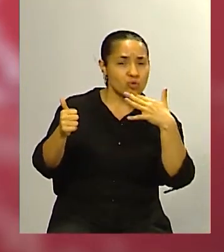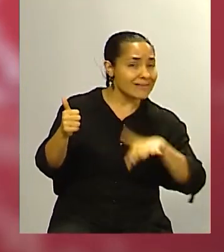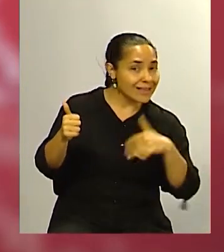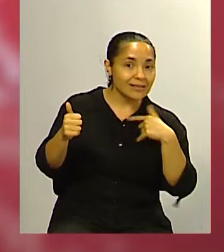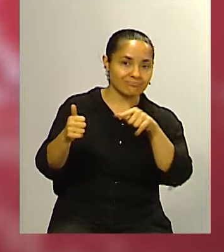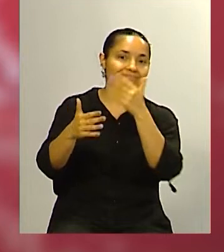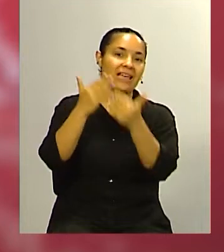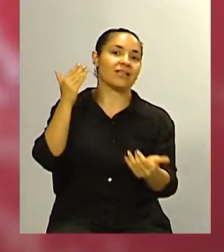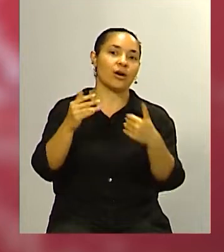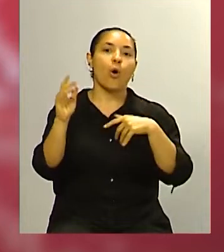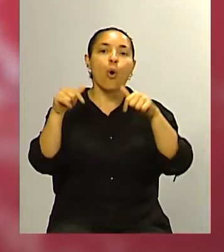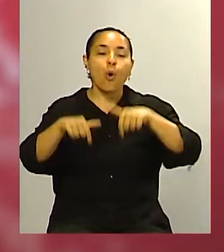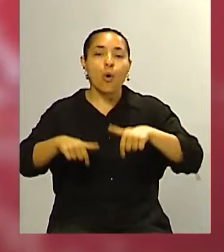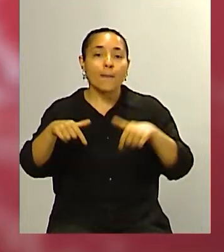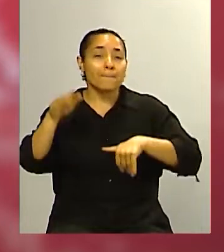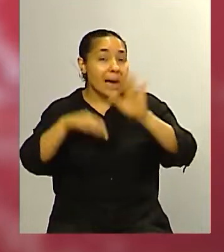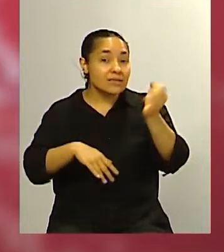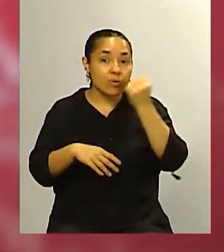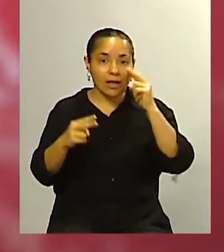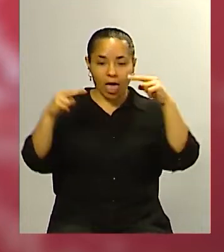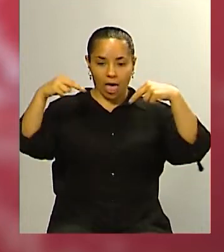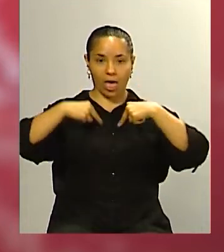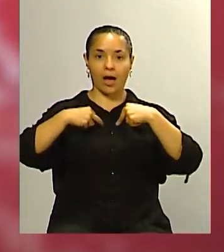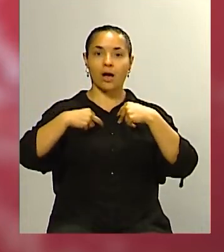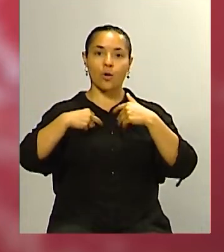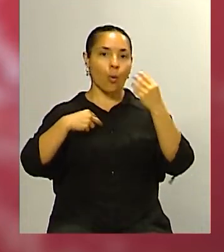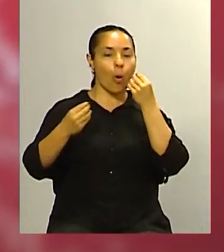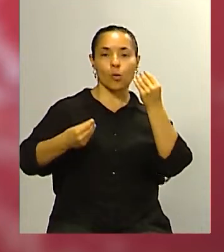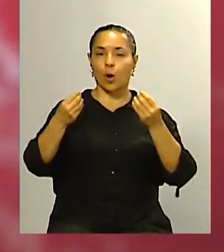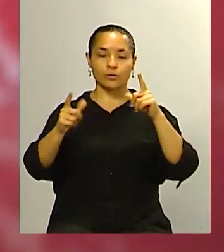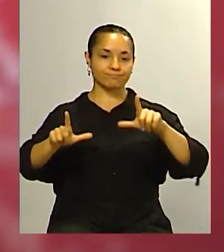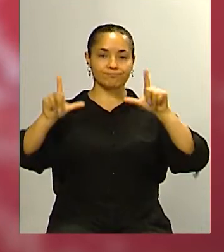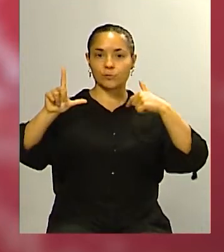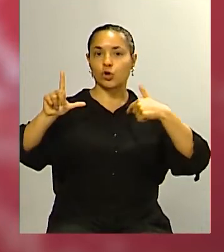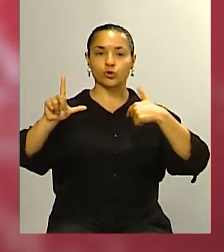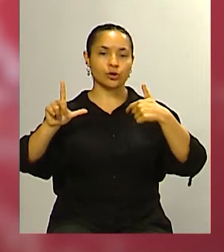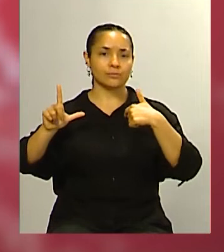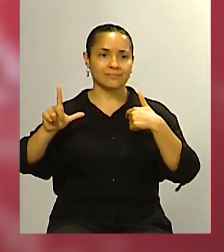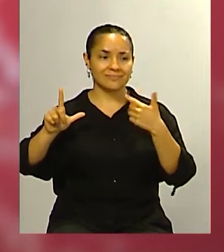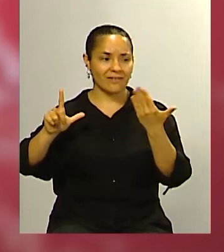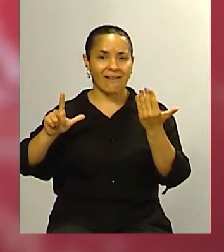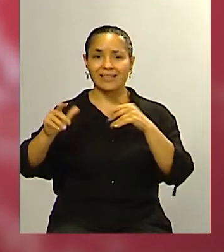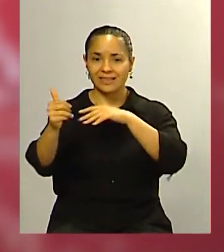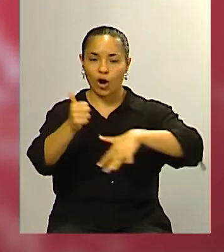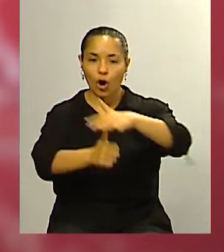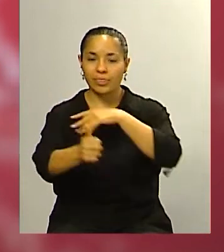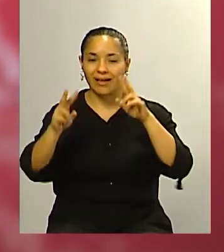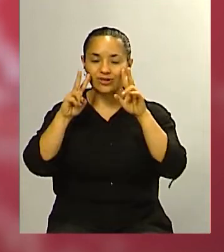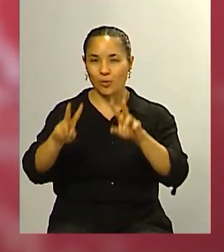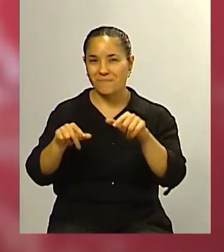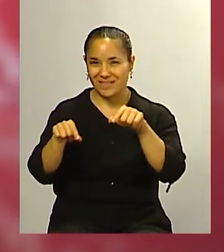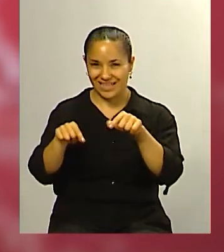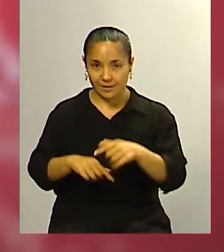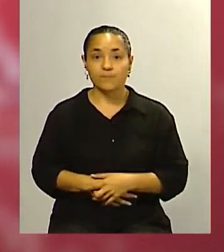propio ego que de resolverle los problemas a la sociedad tal cual porque hoy en día digo todos dicen que no son